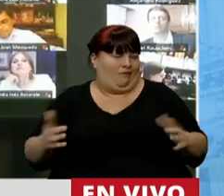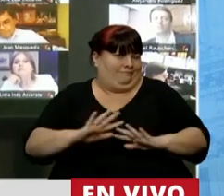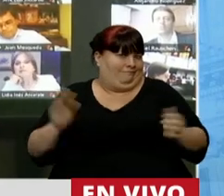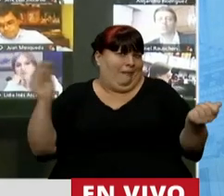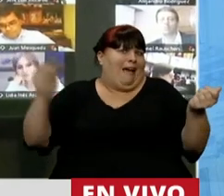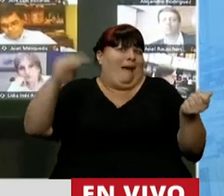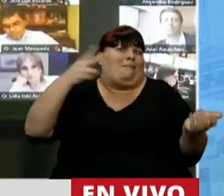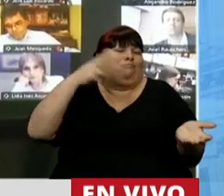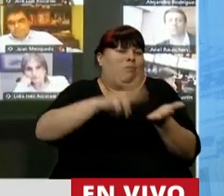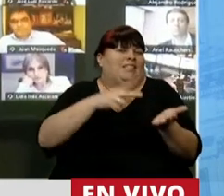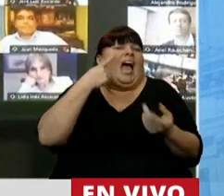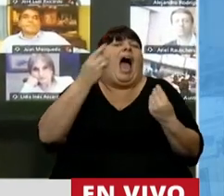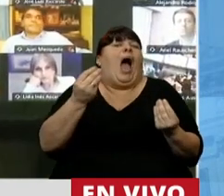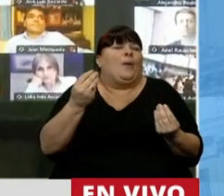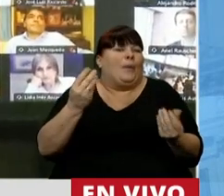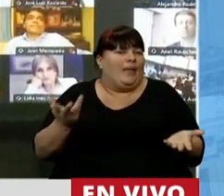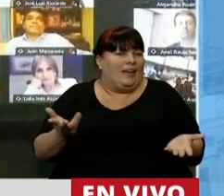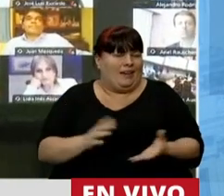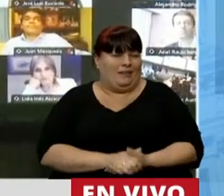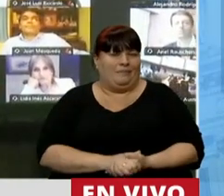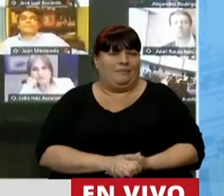Va a ver en qué poste le está pegando.